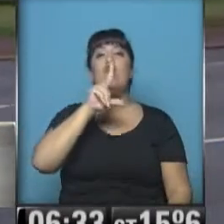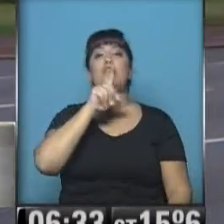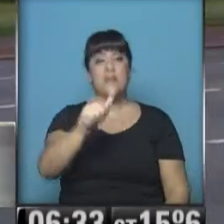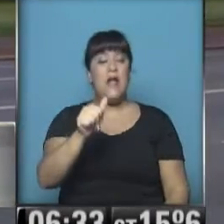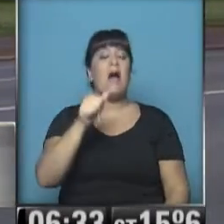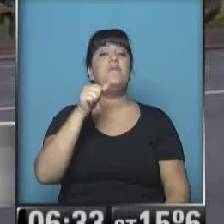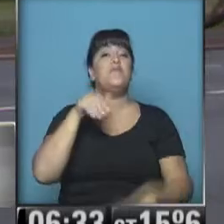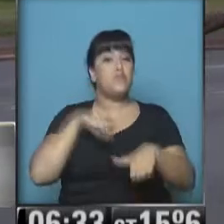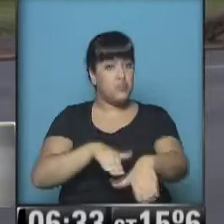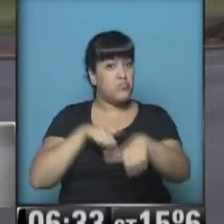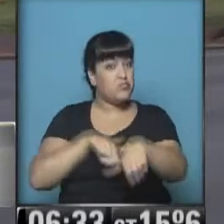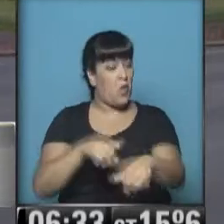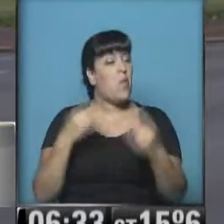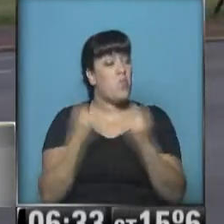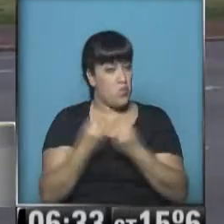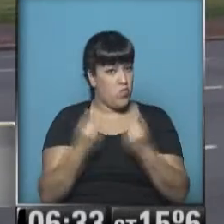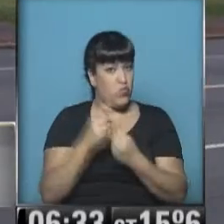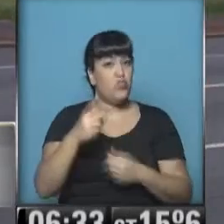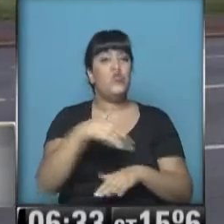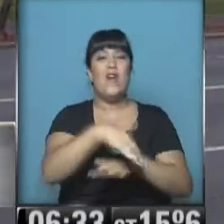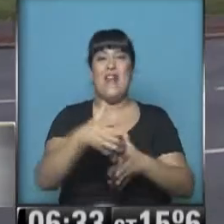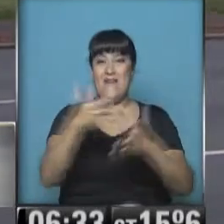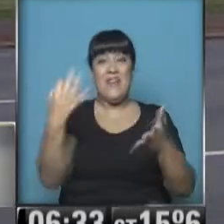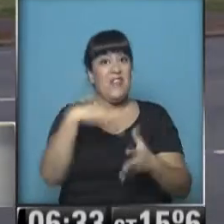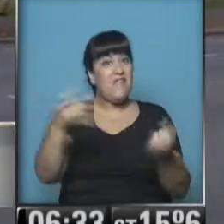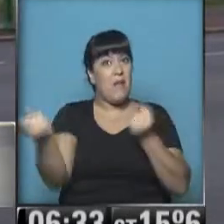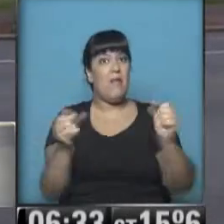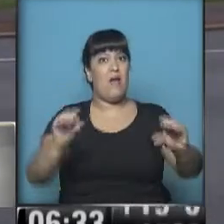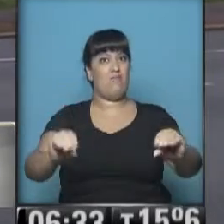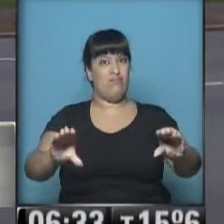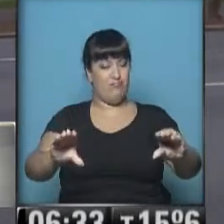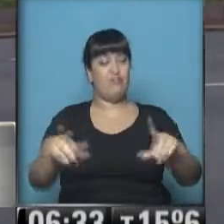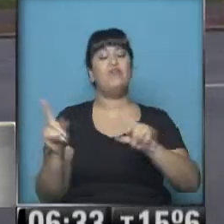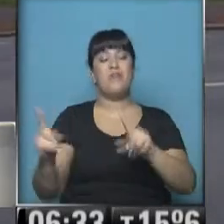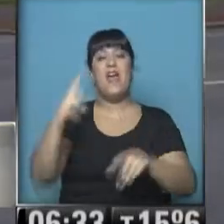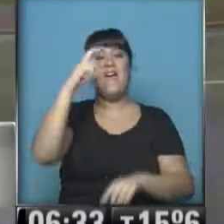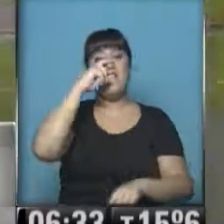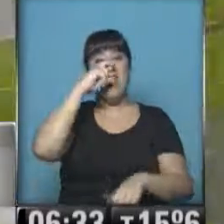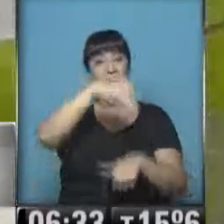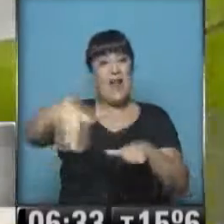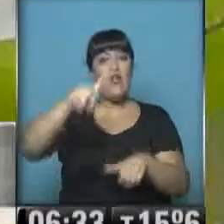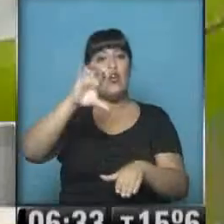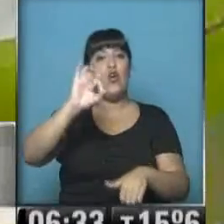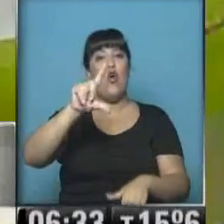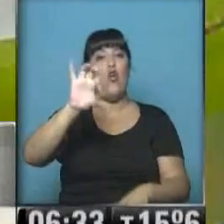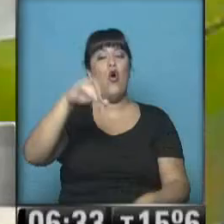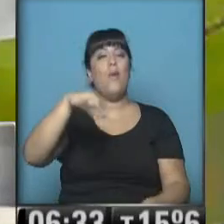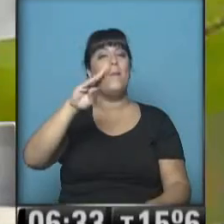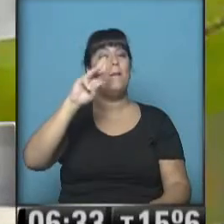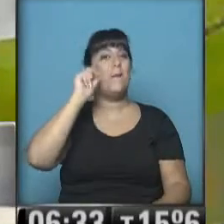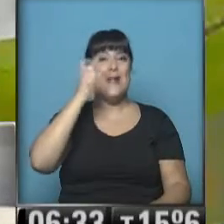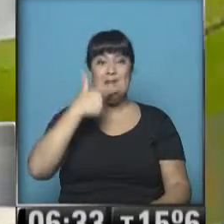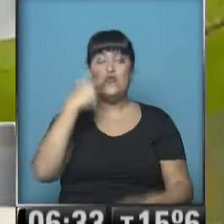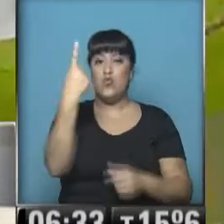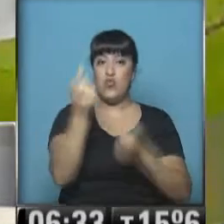bastante tránsito en las avenidas, luces bajas encendidas. En Belgrano y Colombre, chocaron un auto y una moto. Una